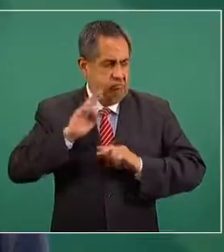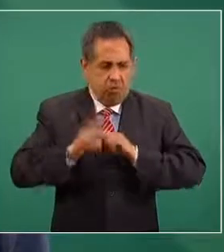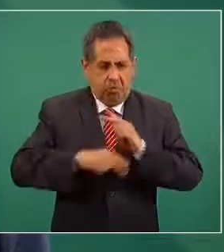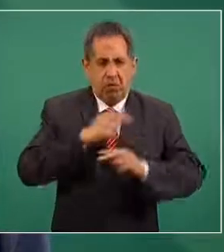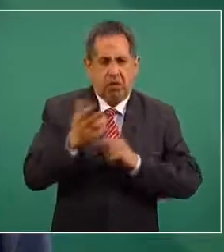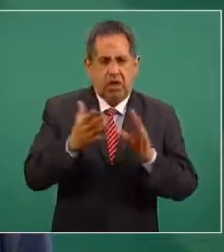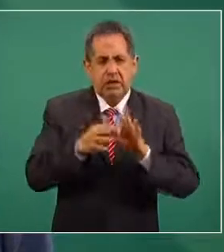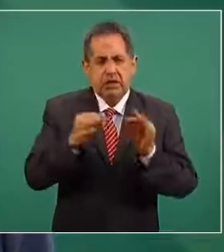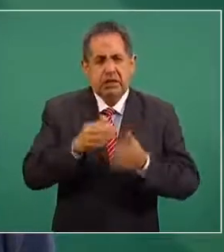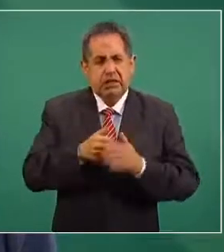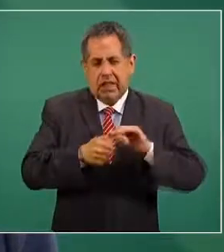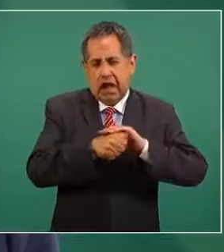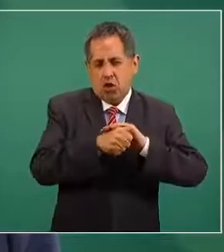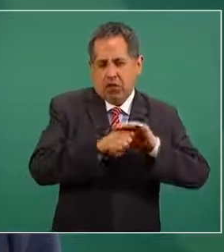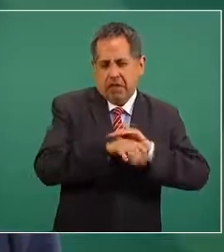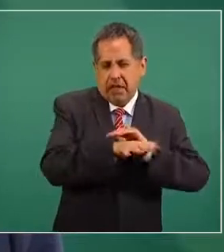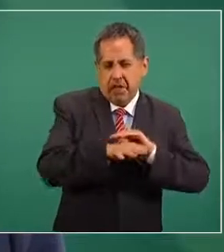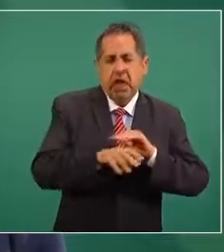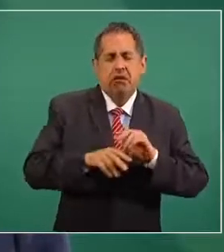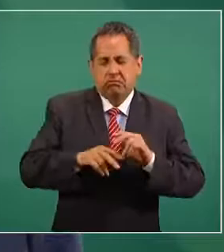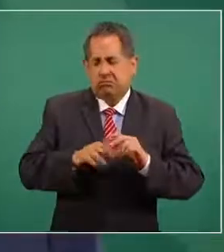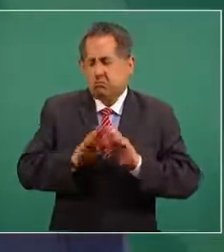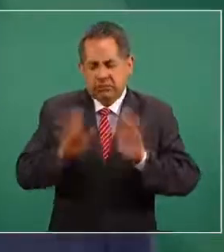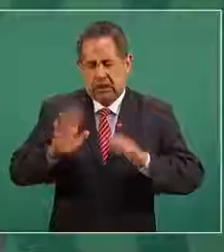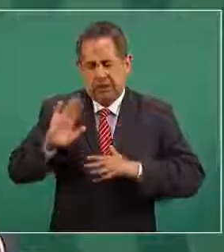Ayotzinapa de